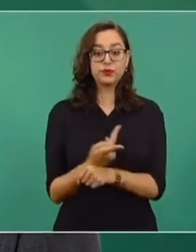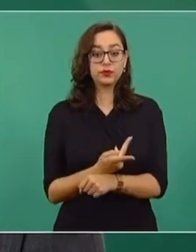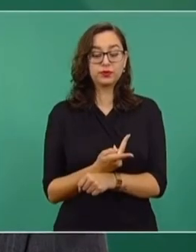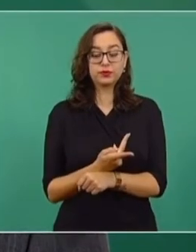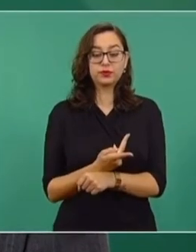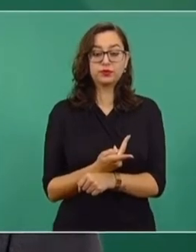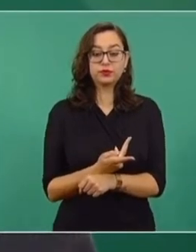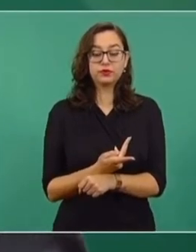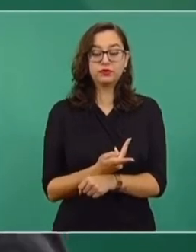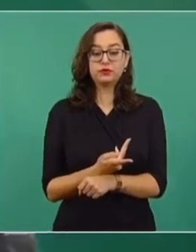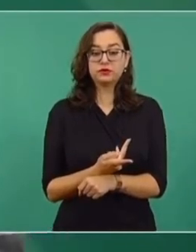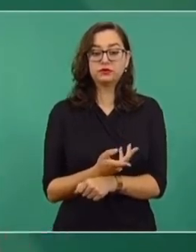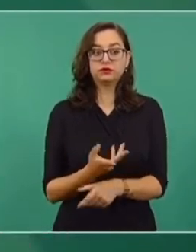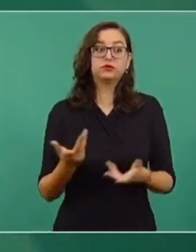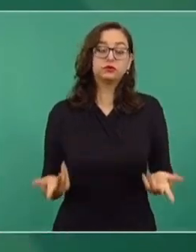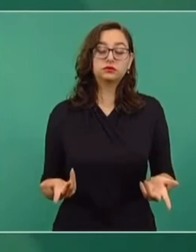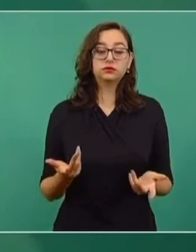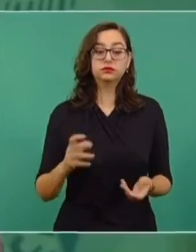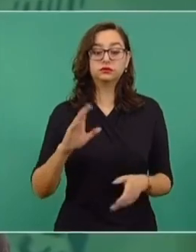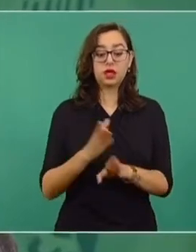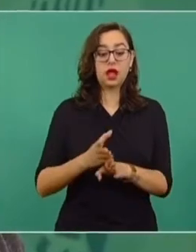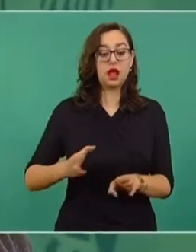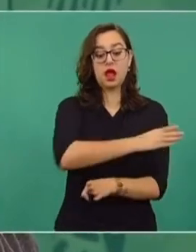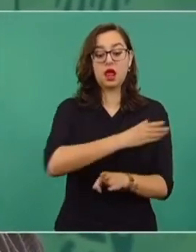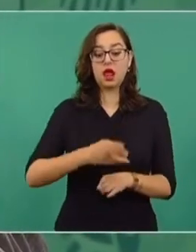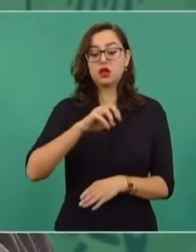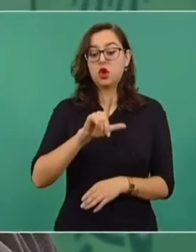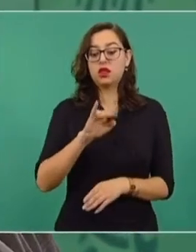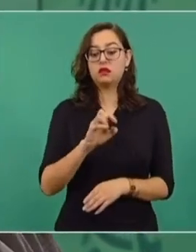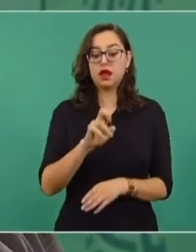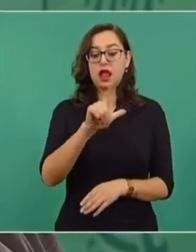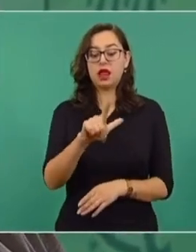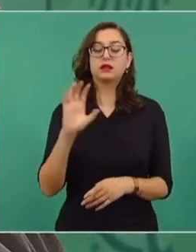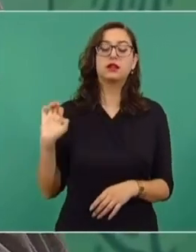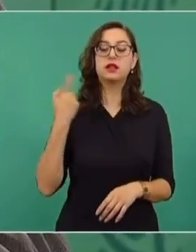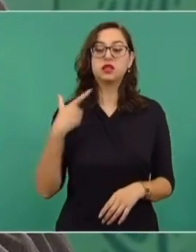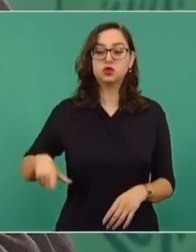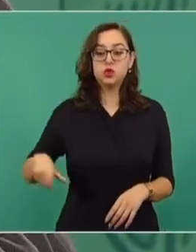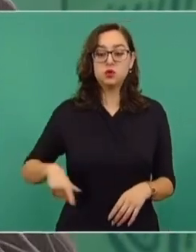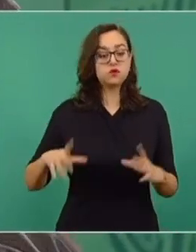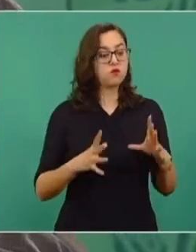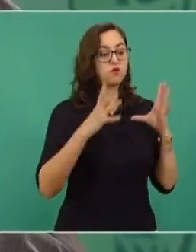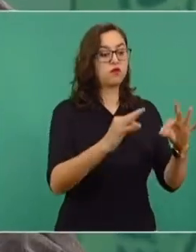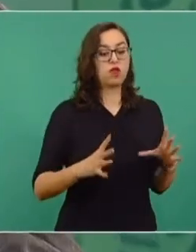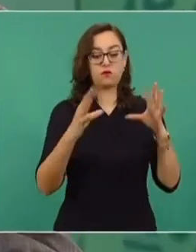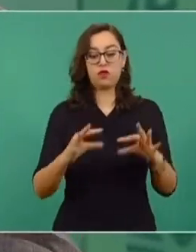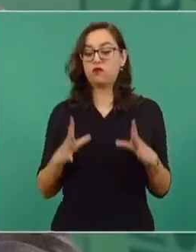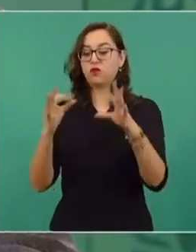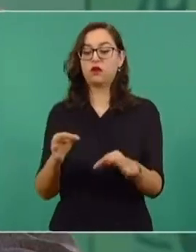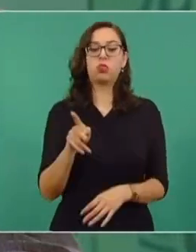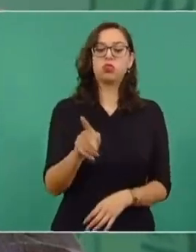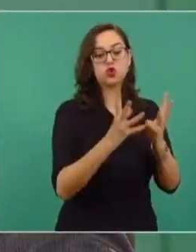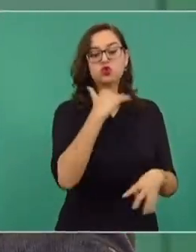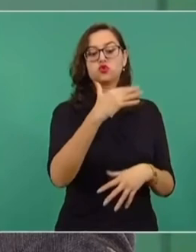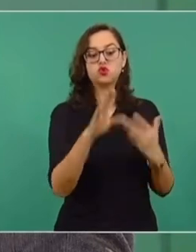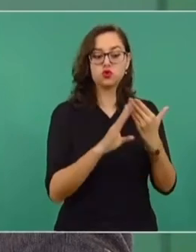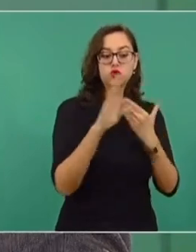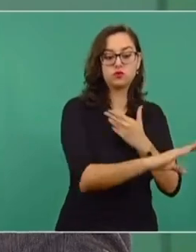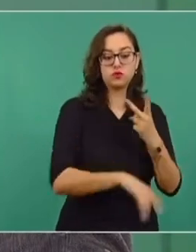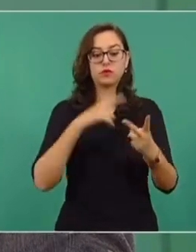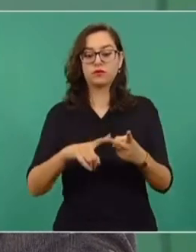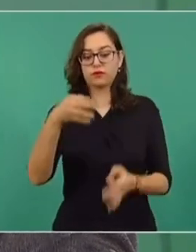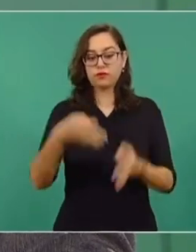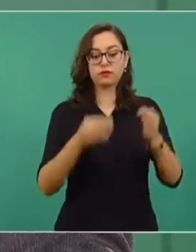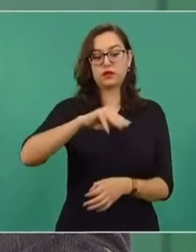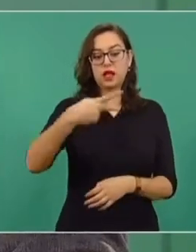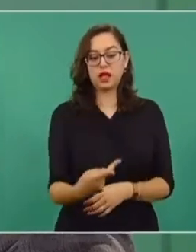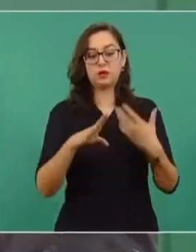todavía del periodo neoliberal, de cuando se simulaba que se combatía la corrupción y se pensaba en crear aparatos. Pero cuando se crearon